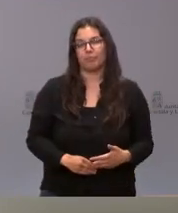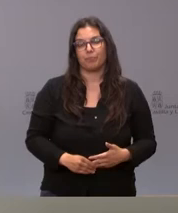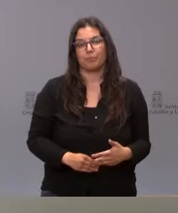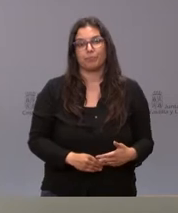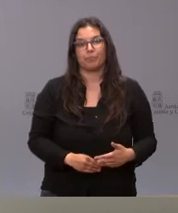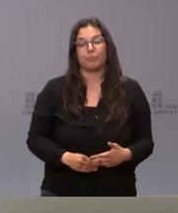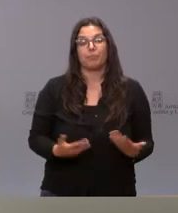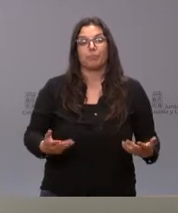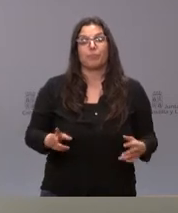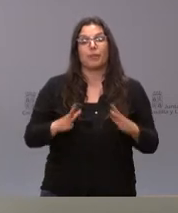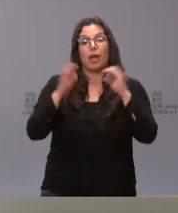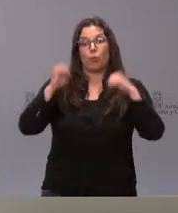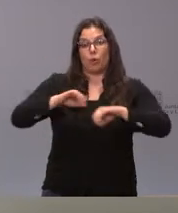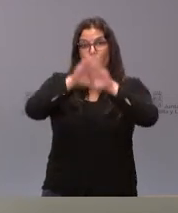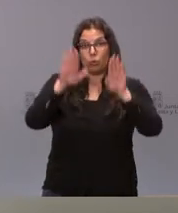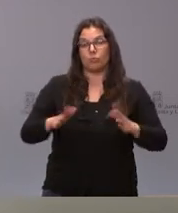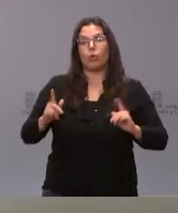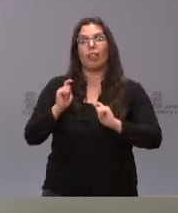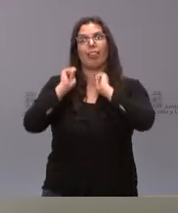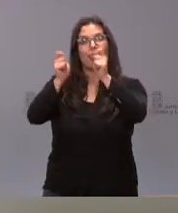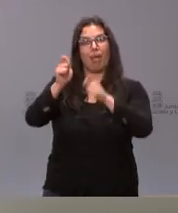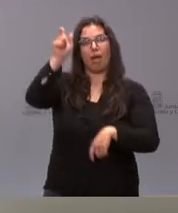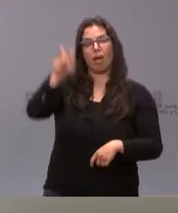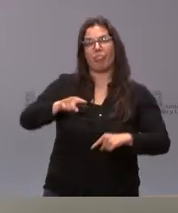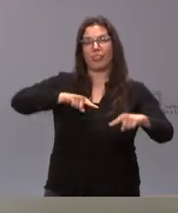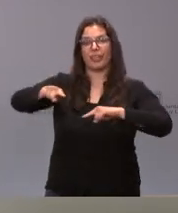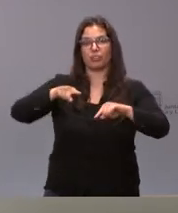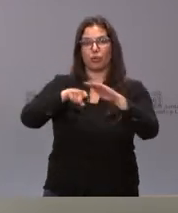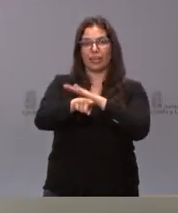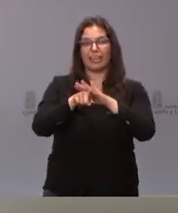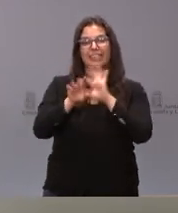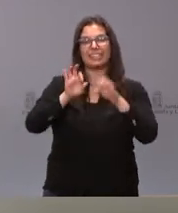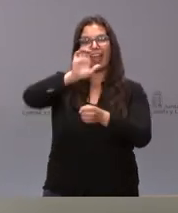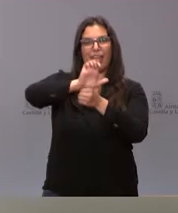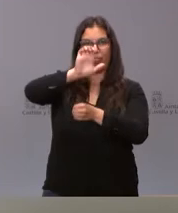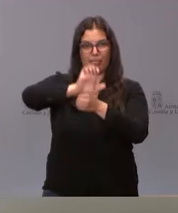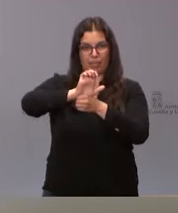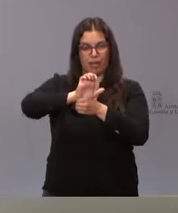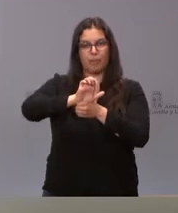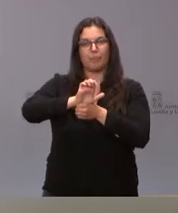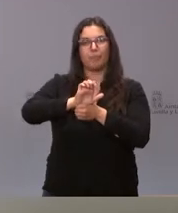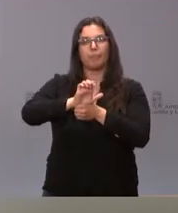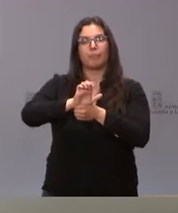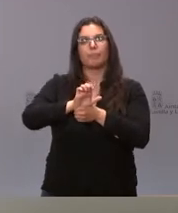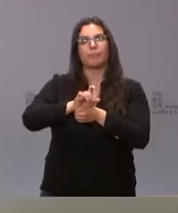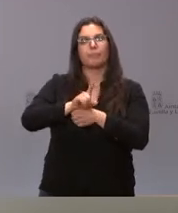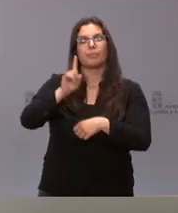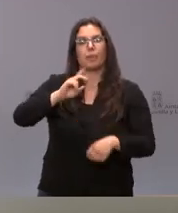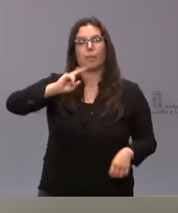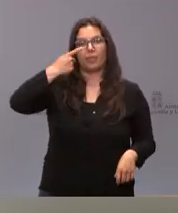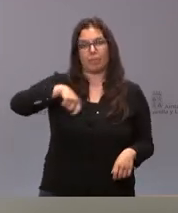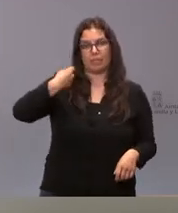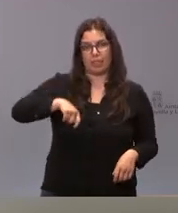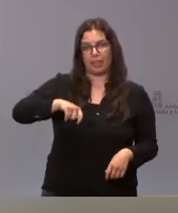el último acuerdo es el nombramiento del director gerente del ECIL al que se acumula también la vicepresidencia del